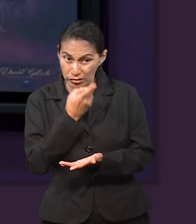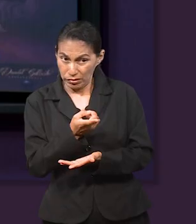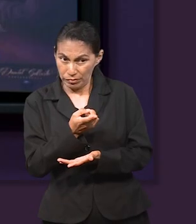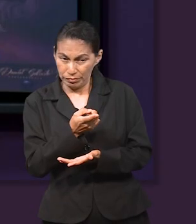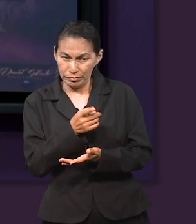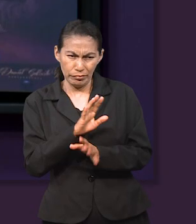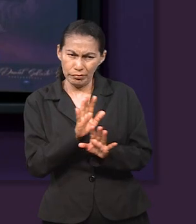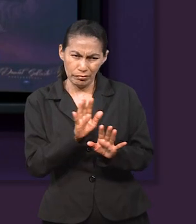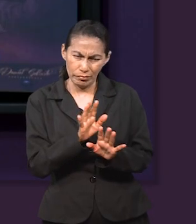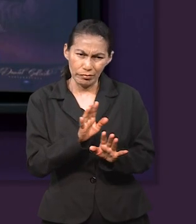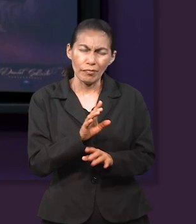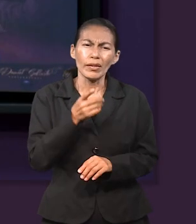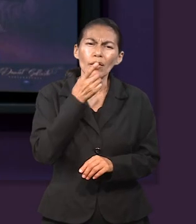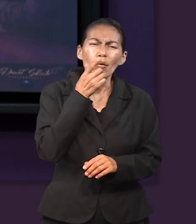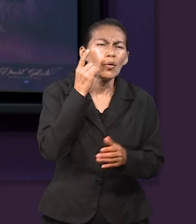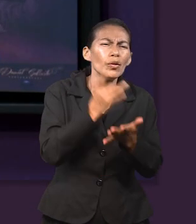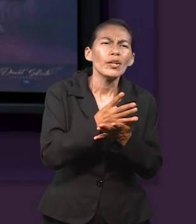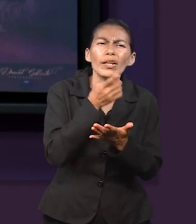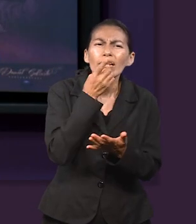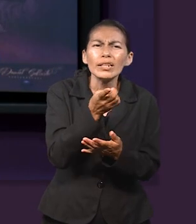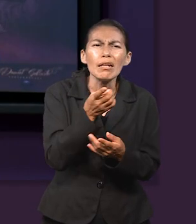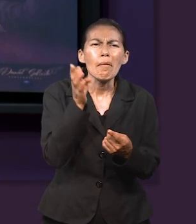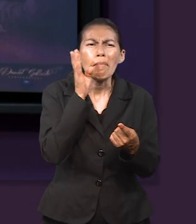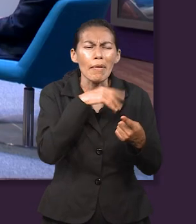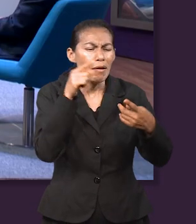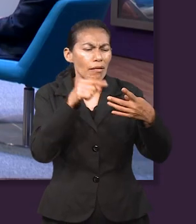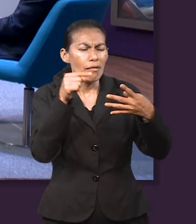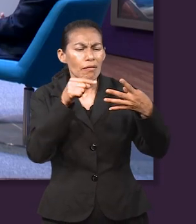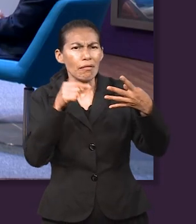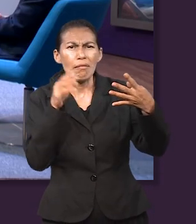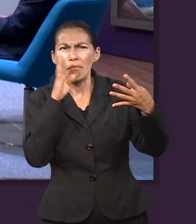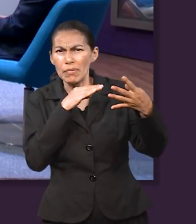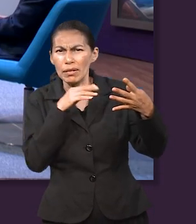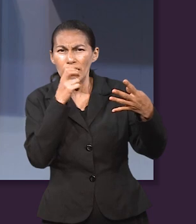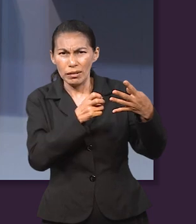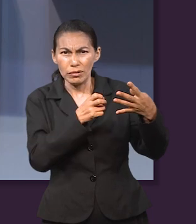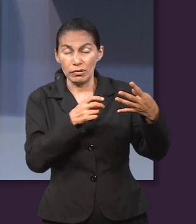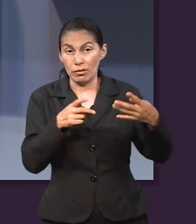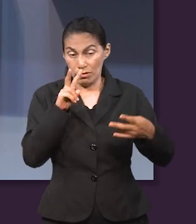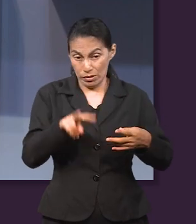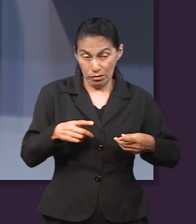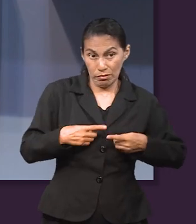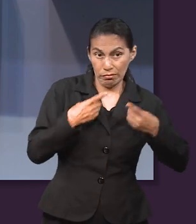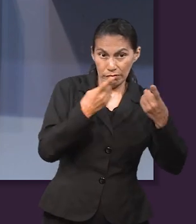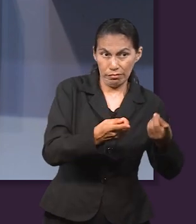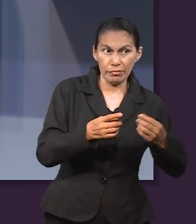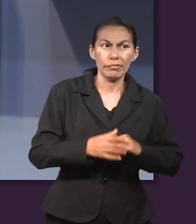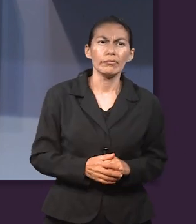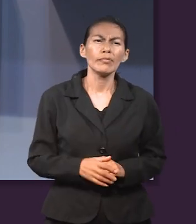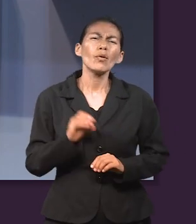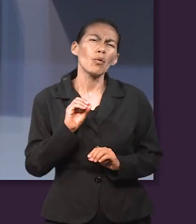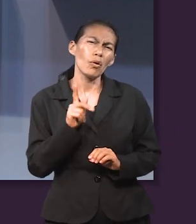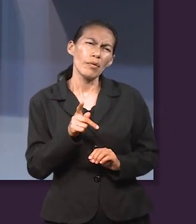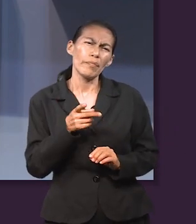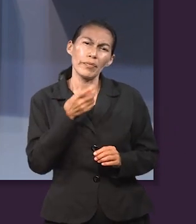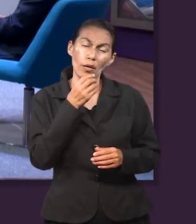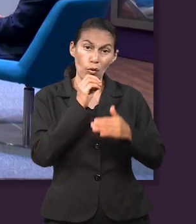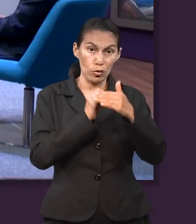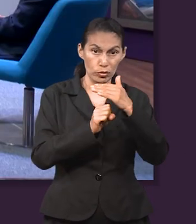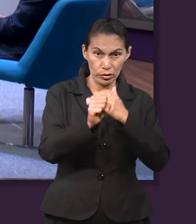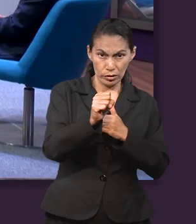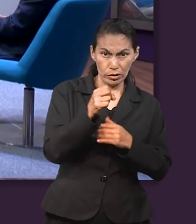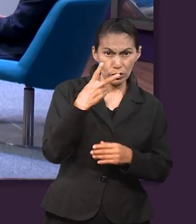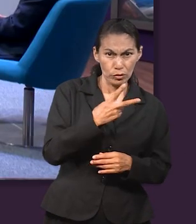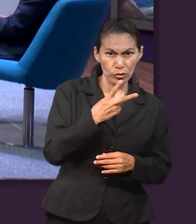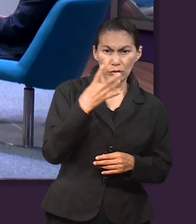es una humillación cualquiera, es decirle lo que está mal. Ok, confrontarlo con una dosis de realidad. Así es. Ok. Para continuar